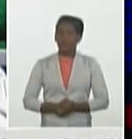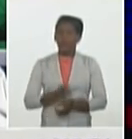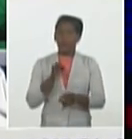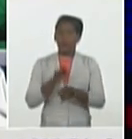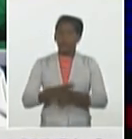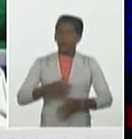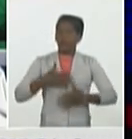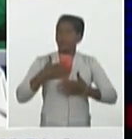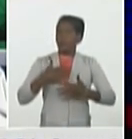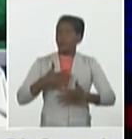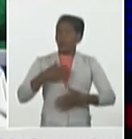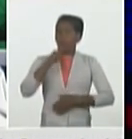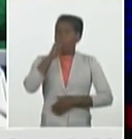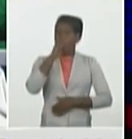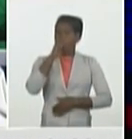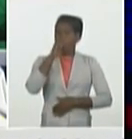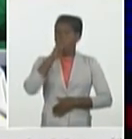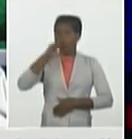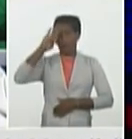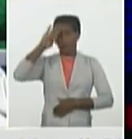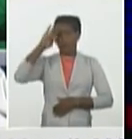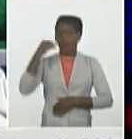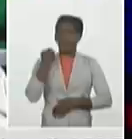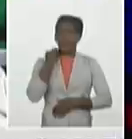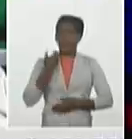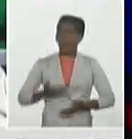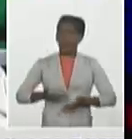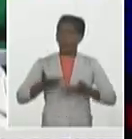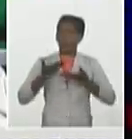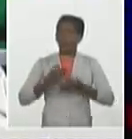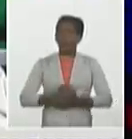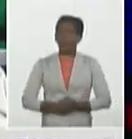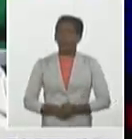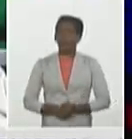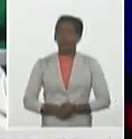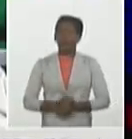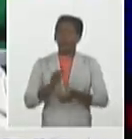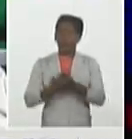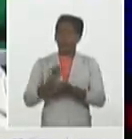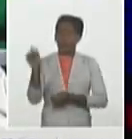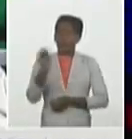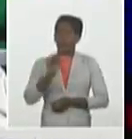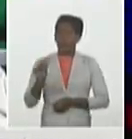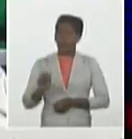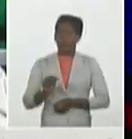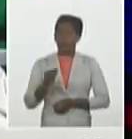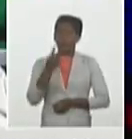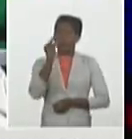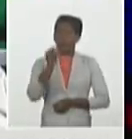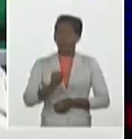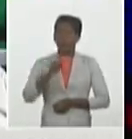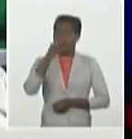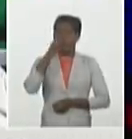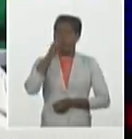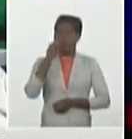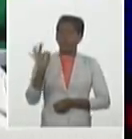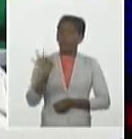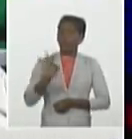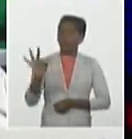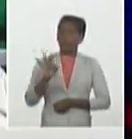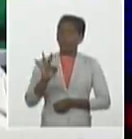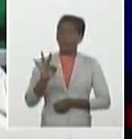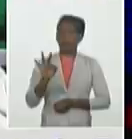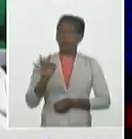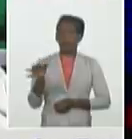fiebre. En Mayabeque también fallece, un paciente de 88 años de edad, del municipio de Santa